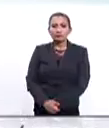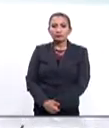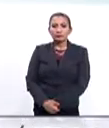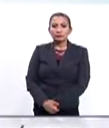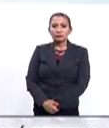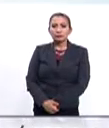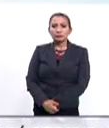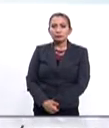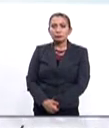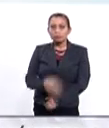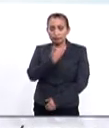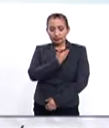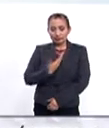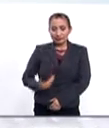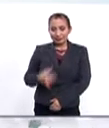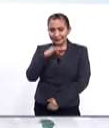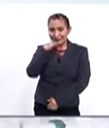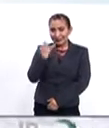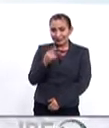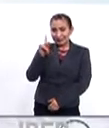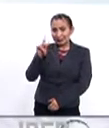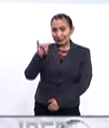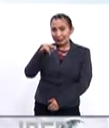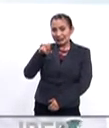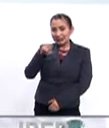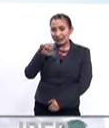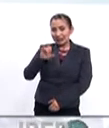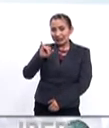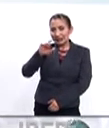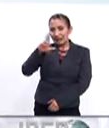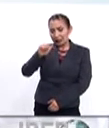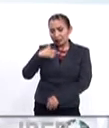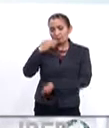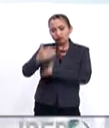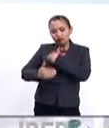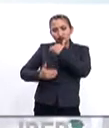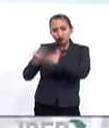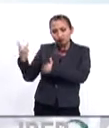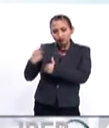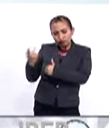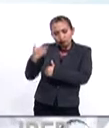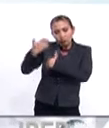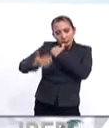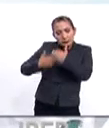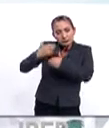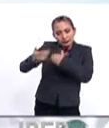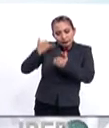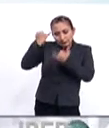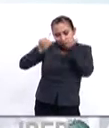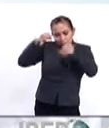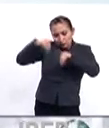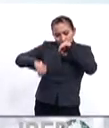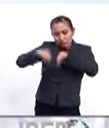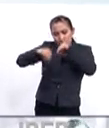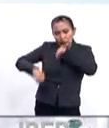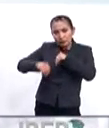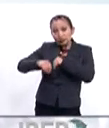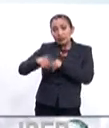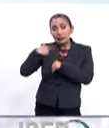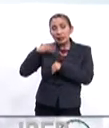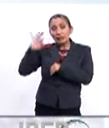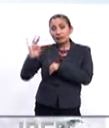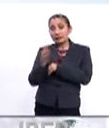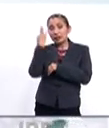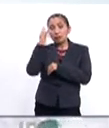Con el presidente de Chile, Sebastián Piñera, hemos venido avanzando en ese final de UNASUR y la